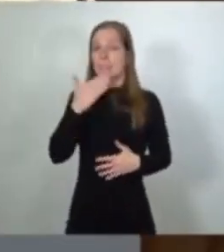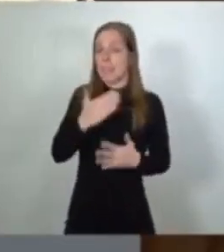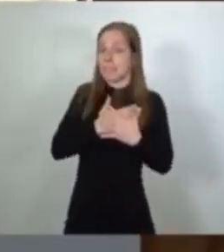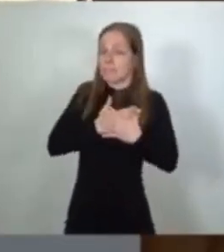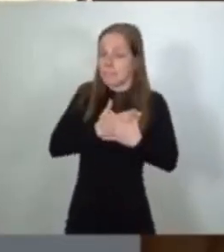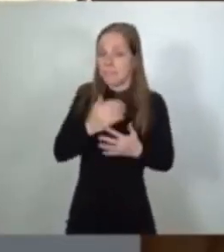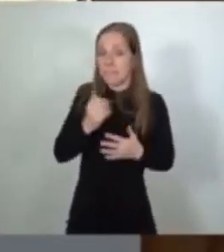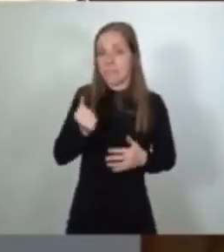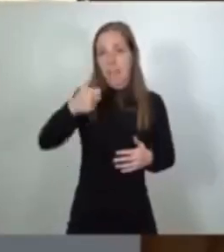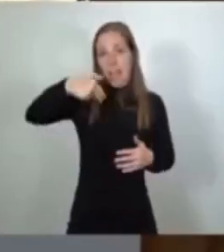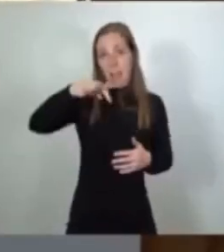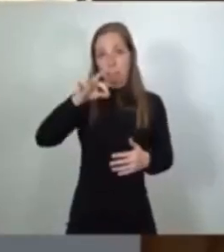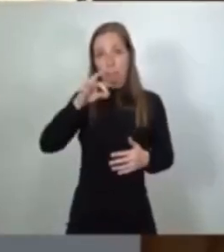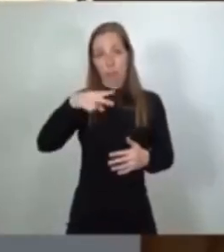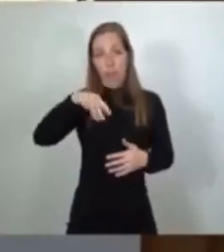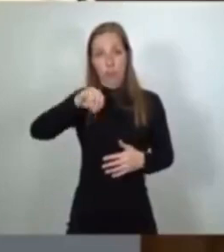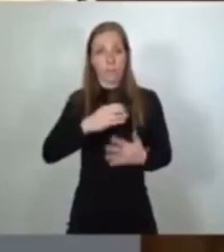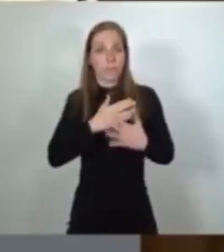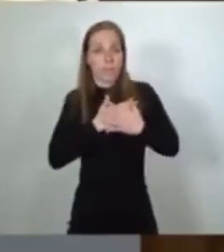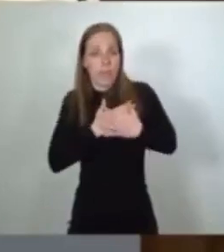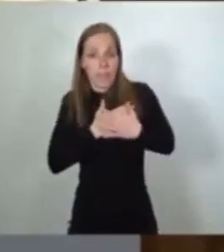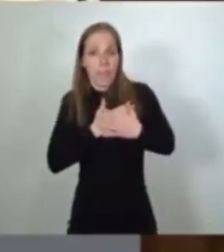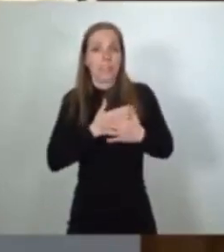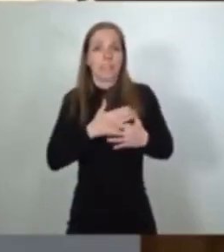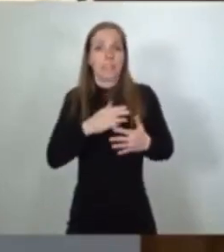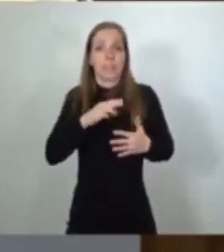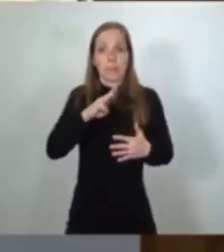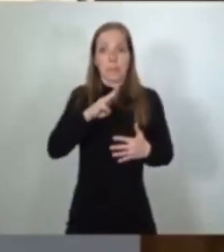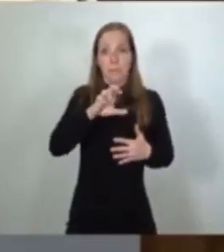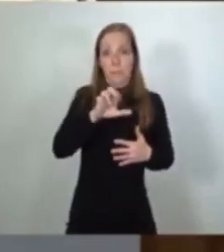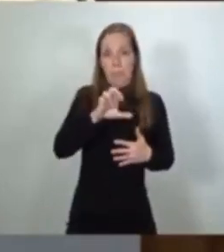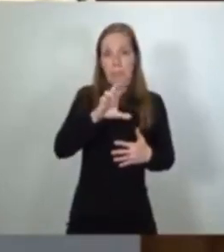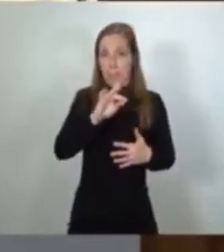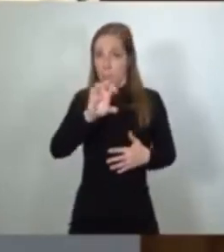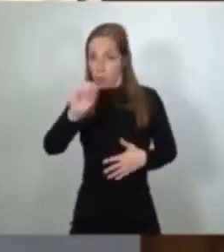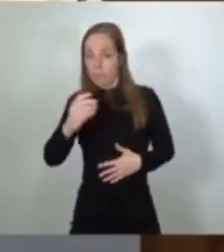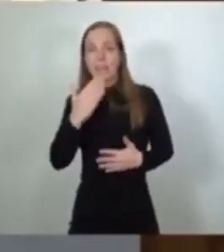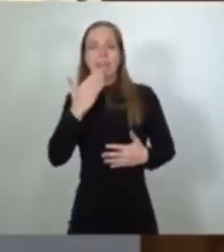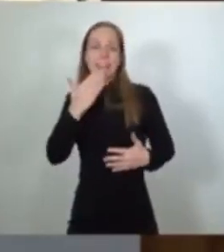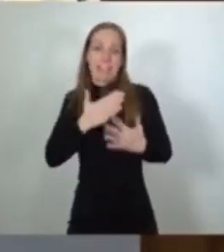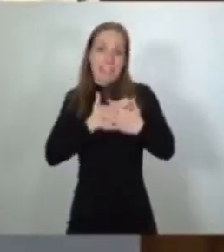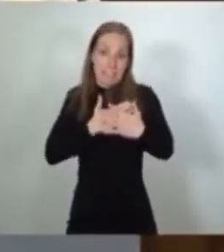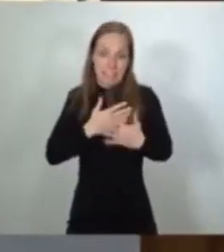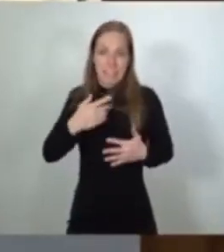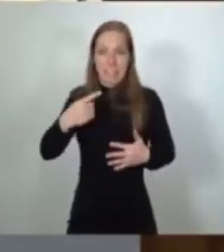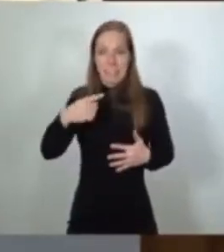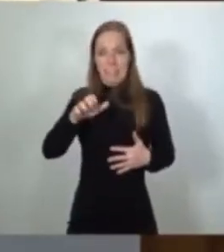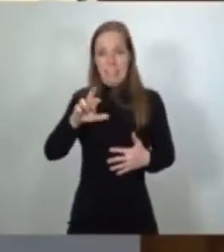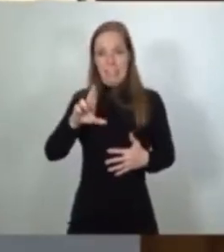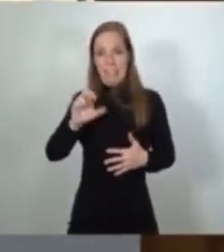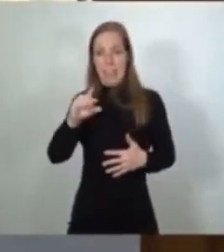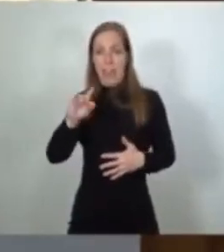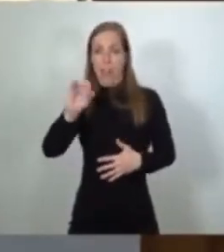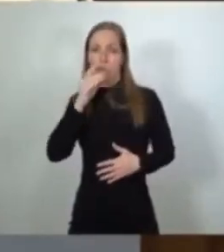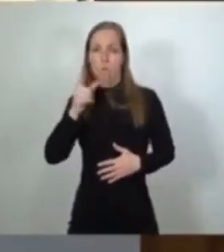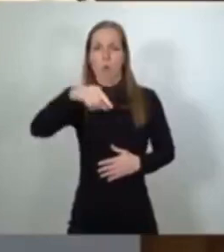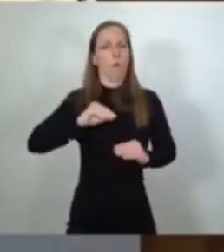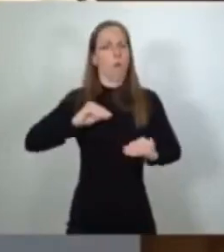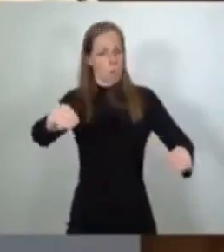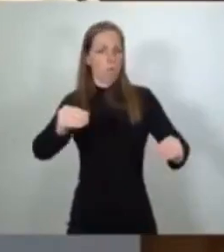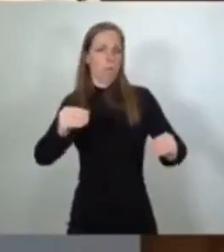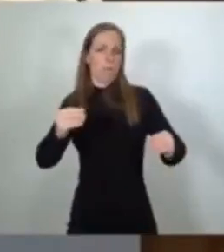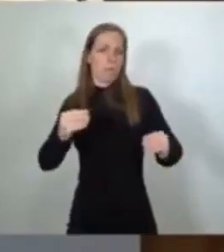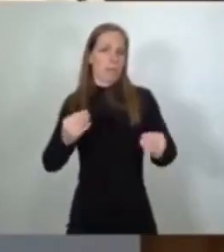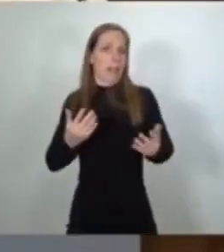querido Antonio. Gracias, Pedro. Gracias, Gerardo. Gracias por vuestra generosidad, por el esfuerzo,